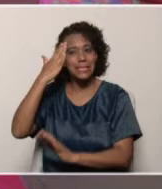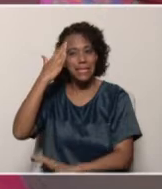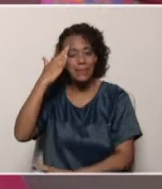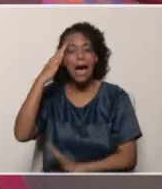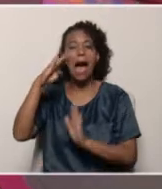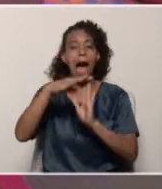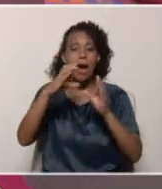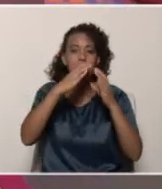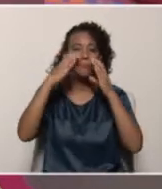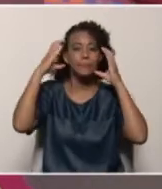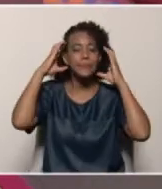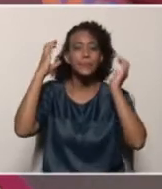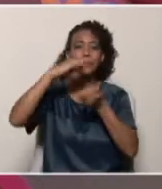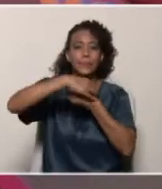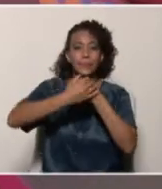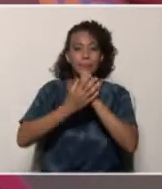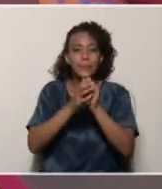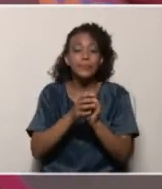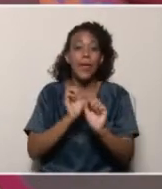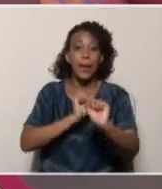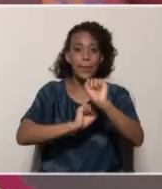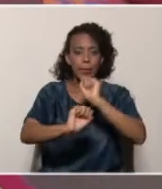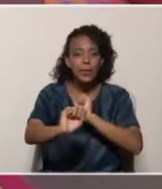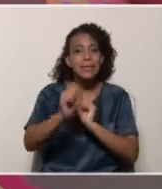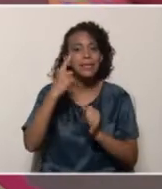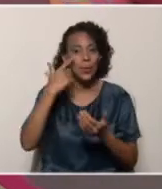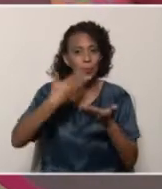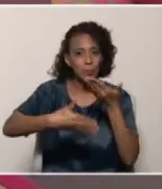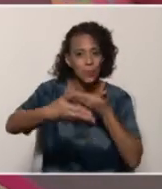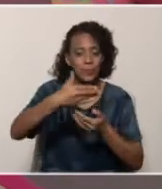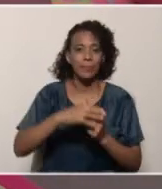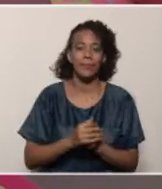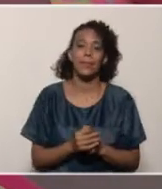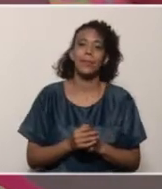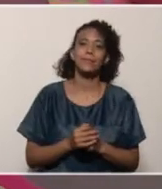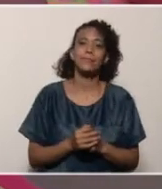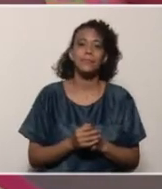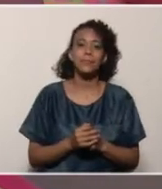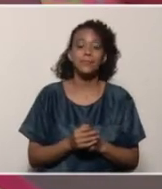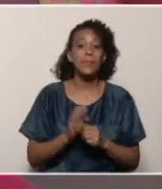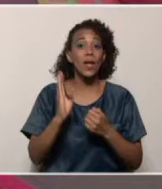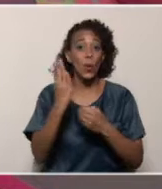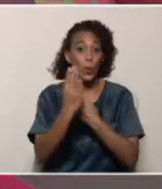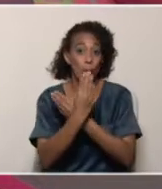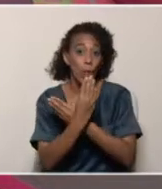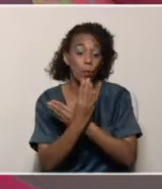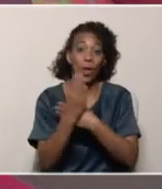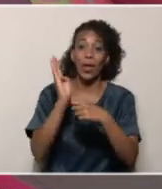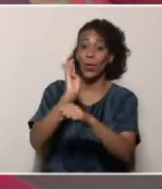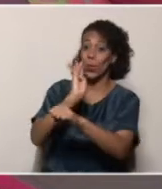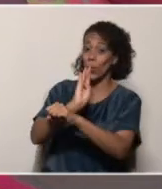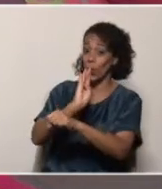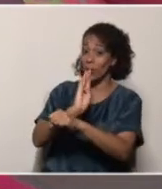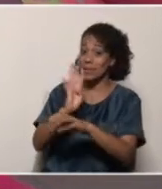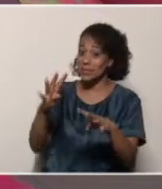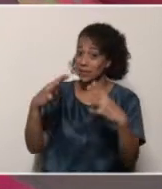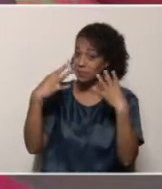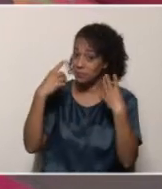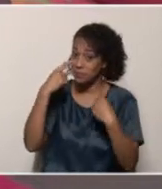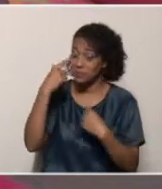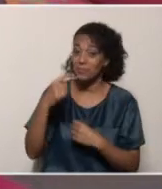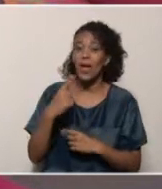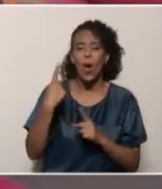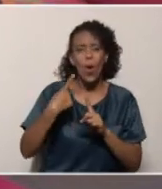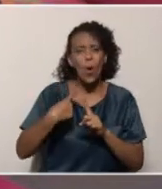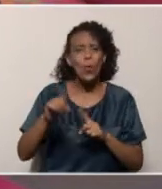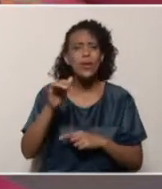posteriormente podemos salvaguardar las vidas de todos los demás en el planeta. Cuidémonos y cuídense. Así es. Otra de